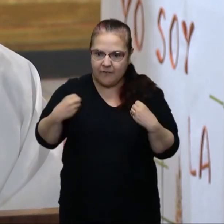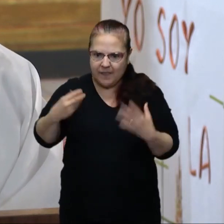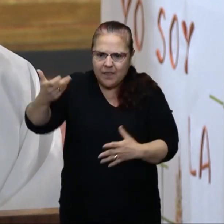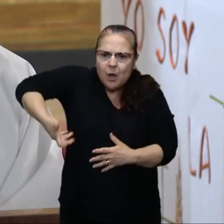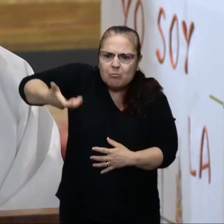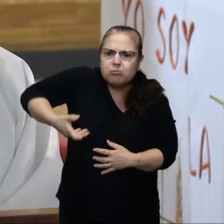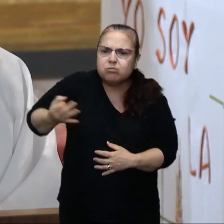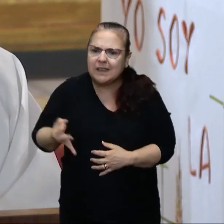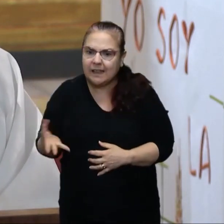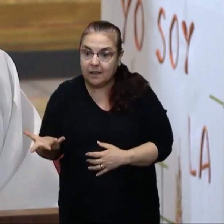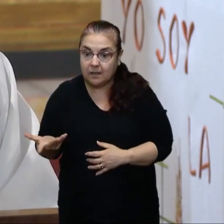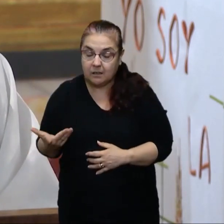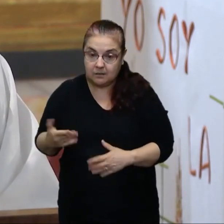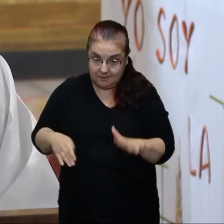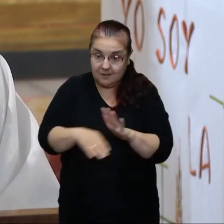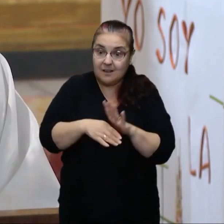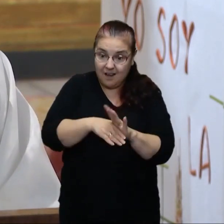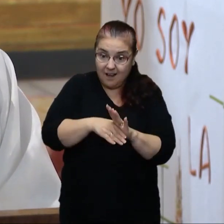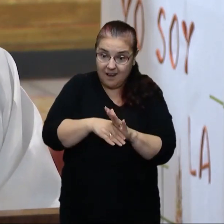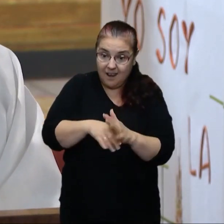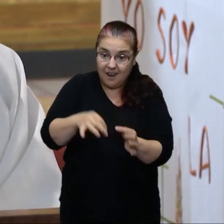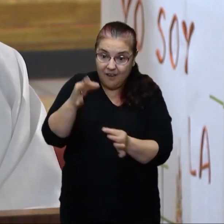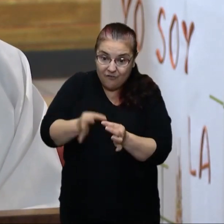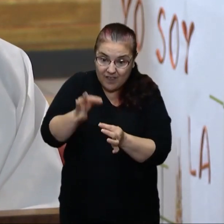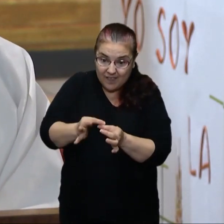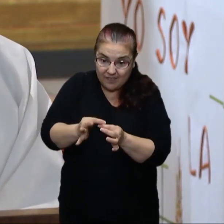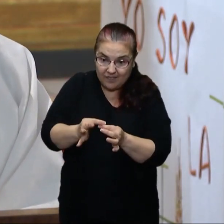permanezcamos en la vid, o sea, en Cristo.